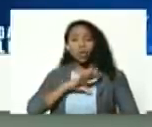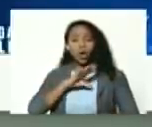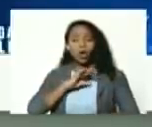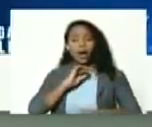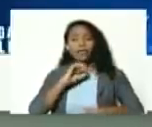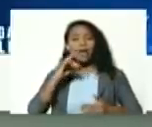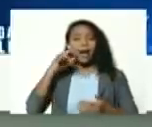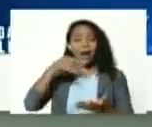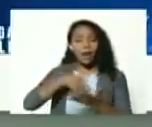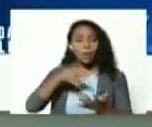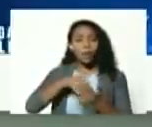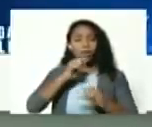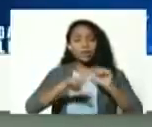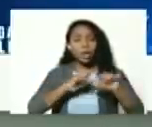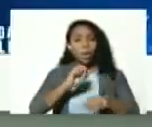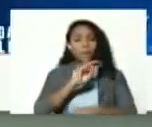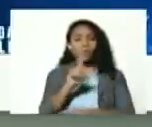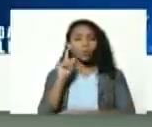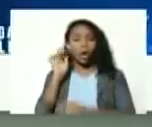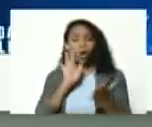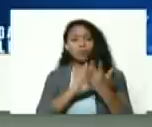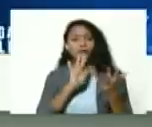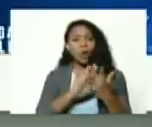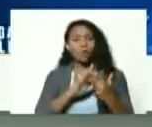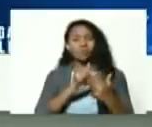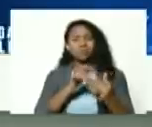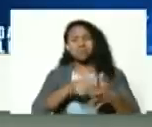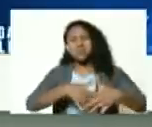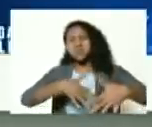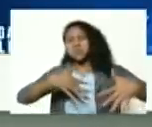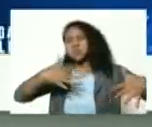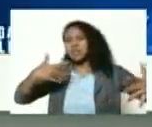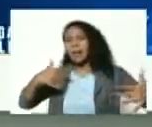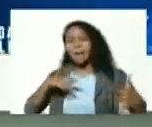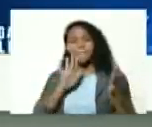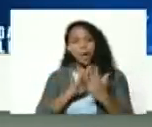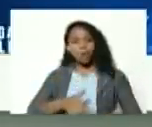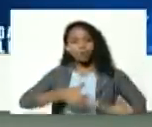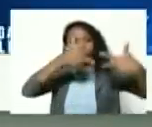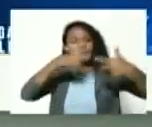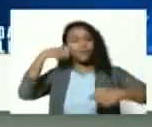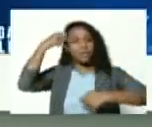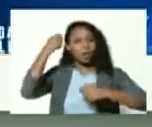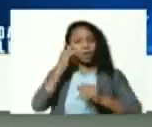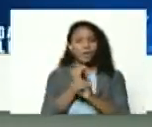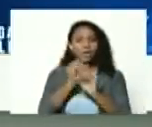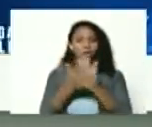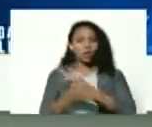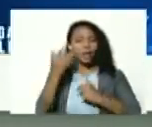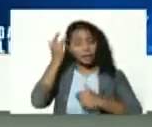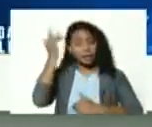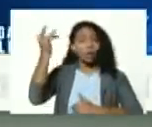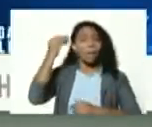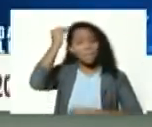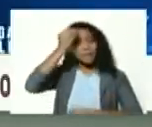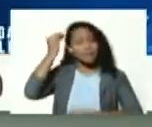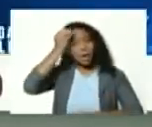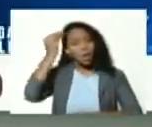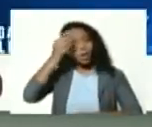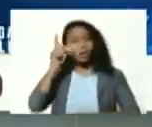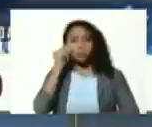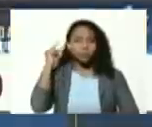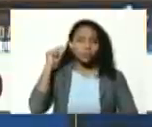XXI que nos ha conectado con centenares de historiadores e historiadoras intelectuales pensadores y